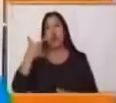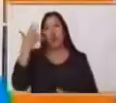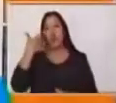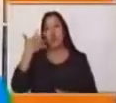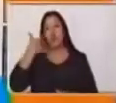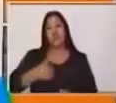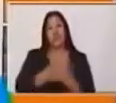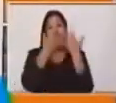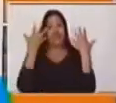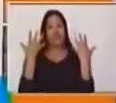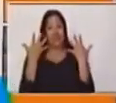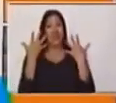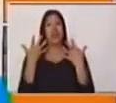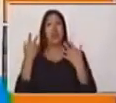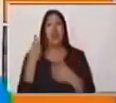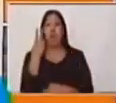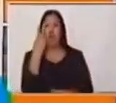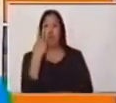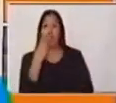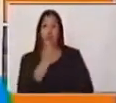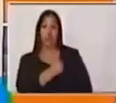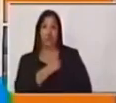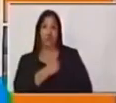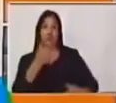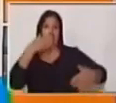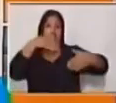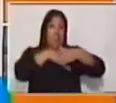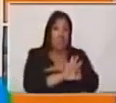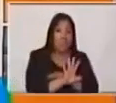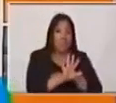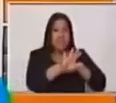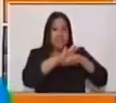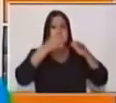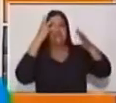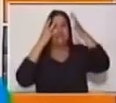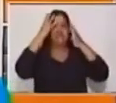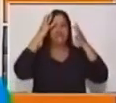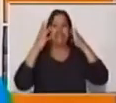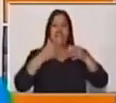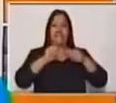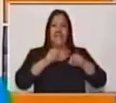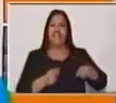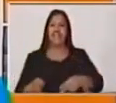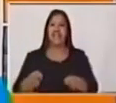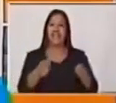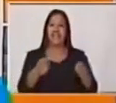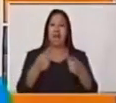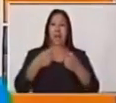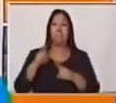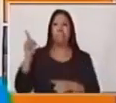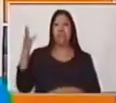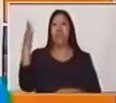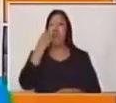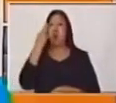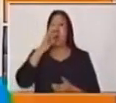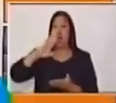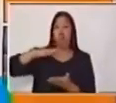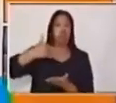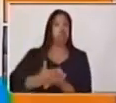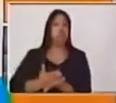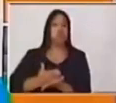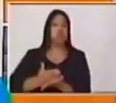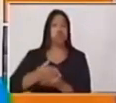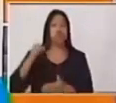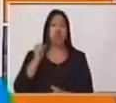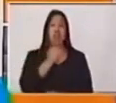cristalinas aguas de los ríos. Con el tiempo, Zitlatzin dejó de cantar. Los ríos, muy afligidos,